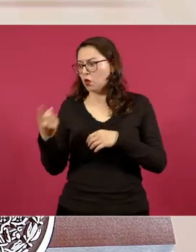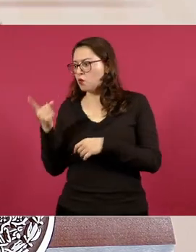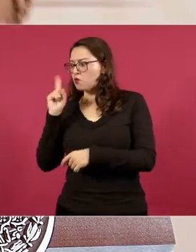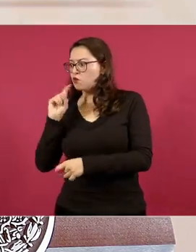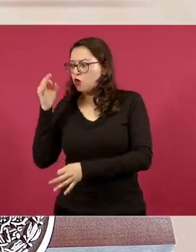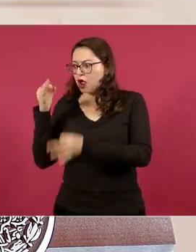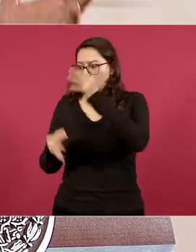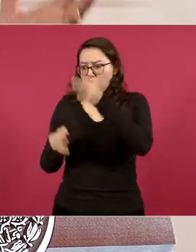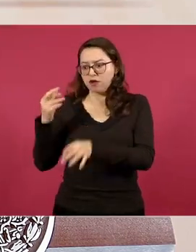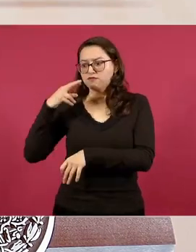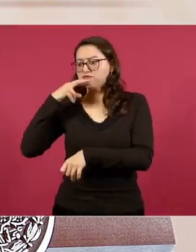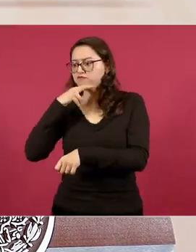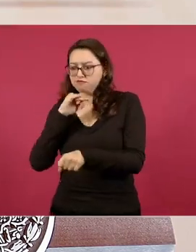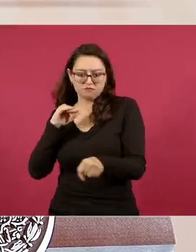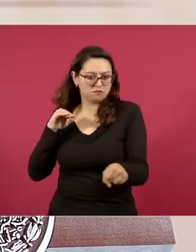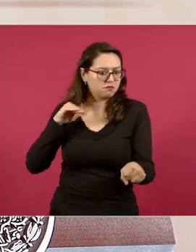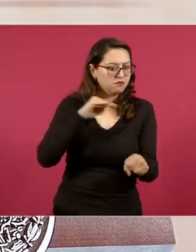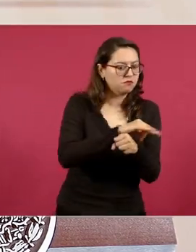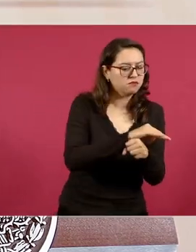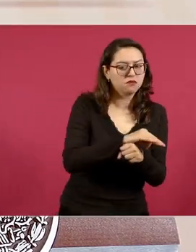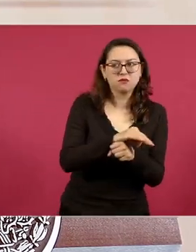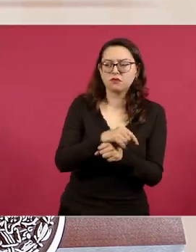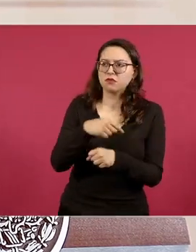conocen ustedes de algún juez